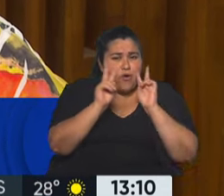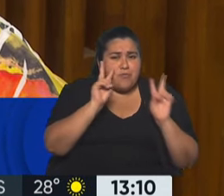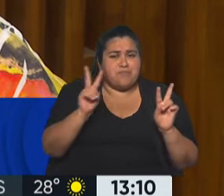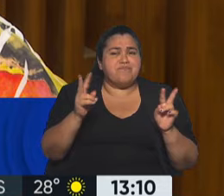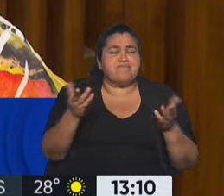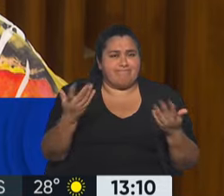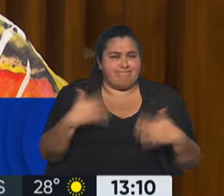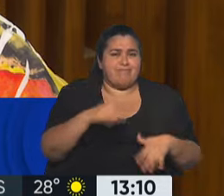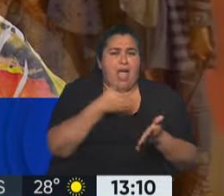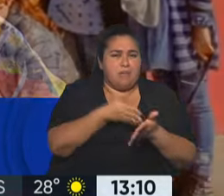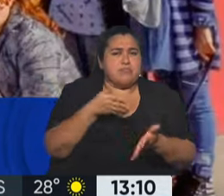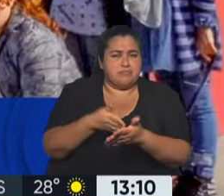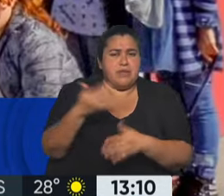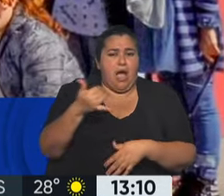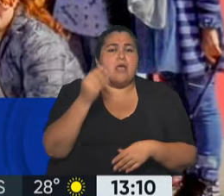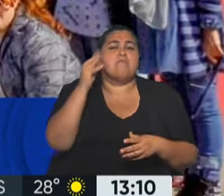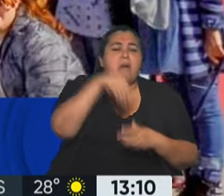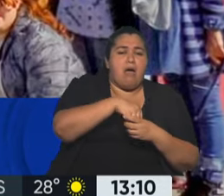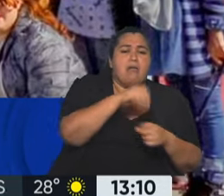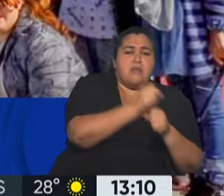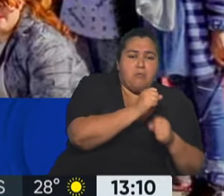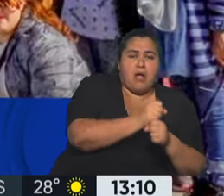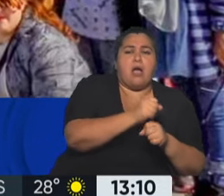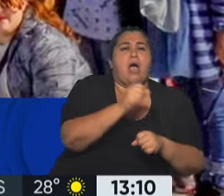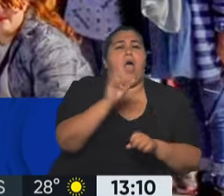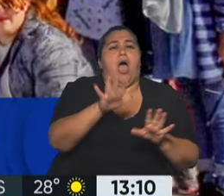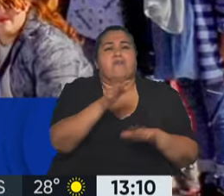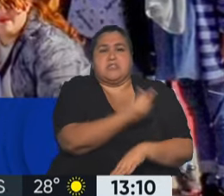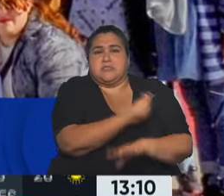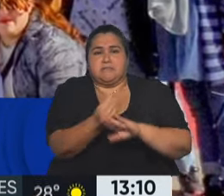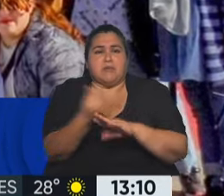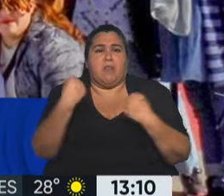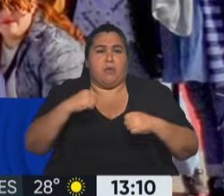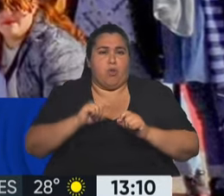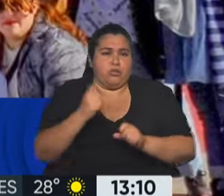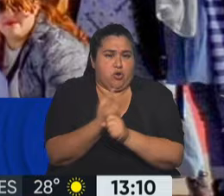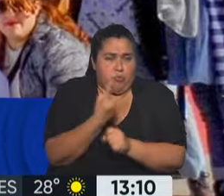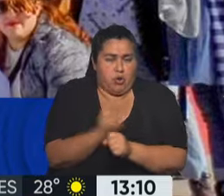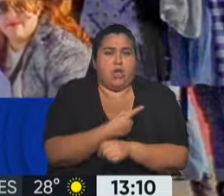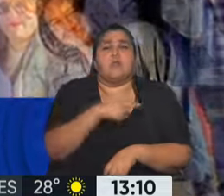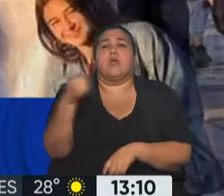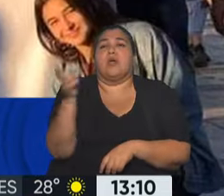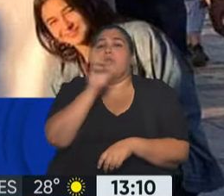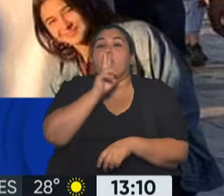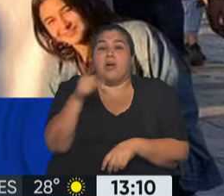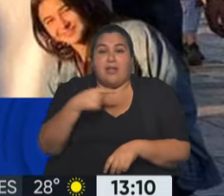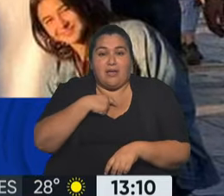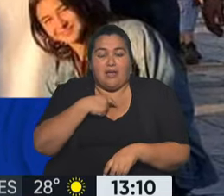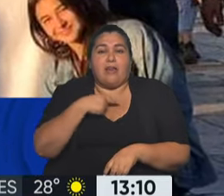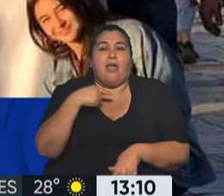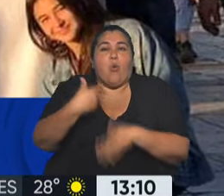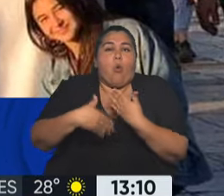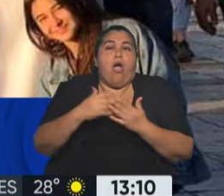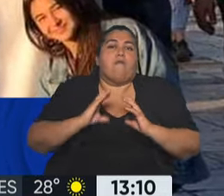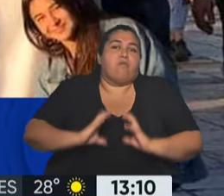o sea, tienen muchas trabas, ya sea para trabajar, no los aceptan para hacer deportes también. Una de las chicas quiere jugar